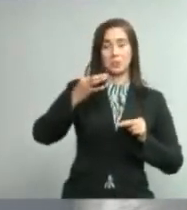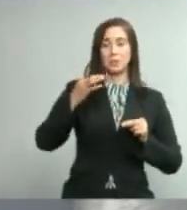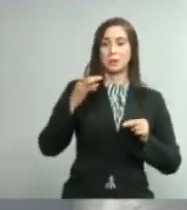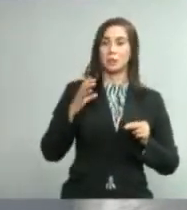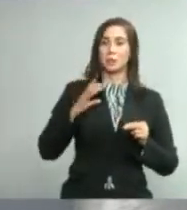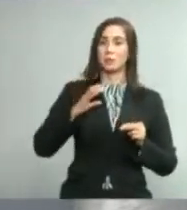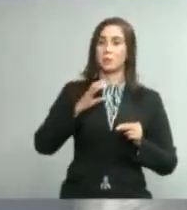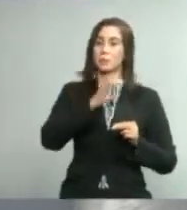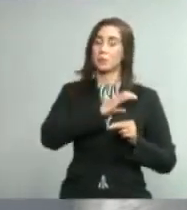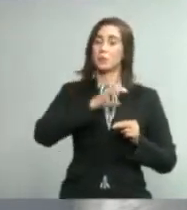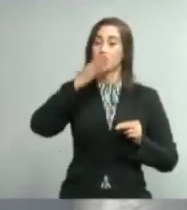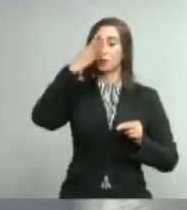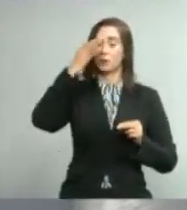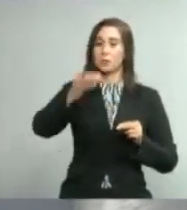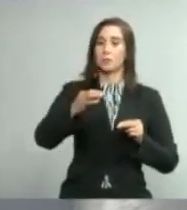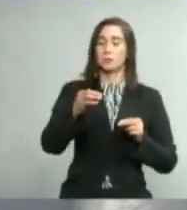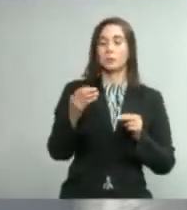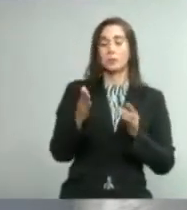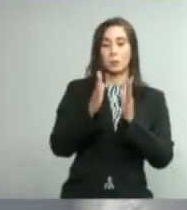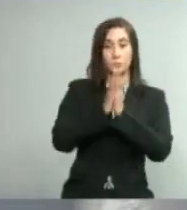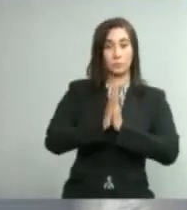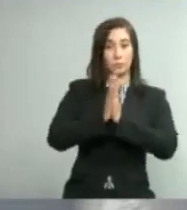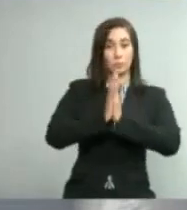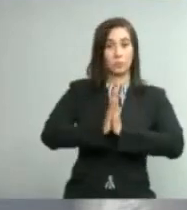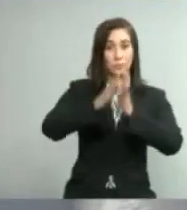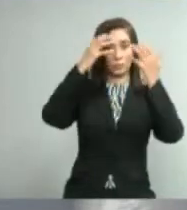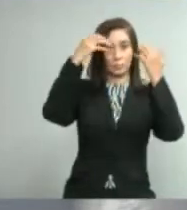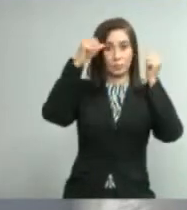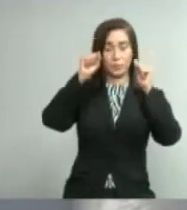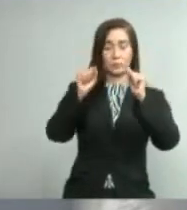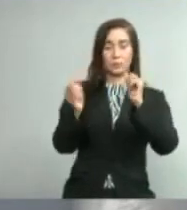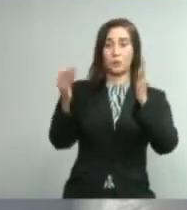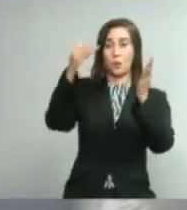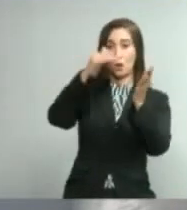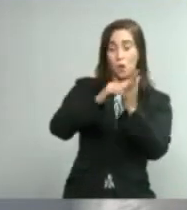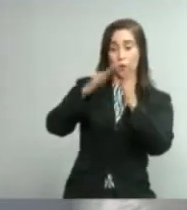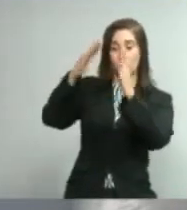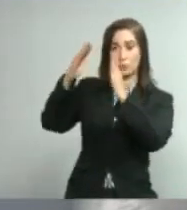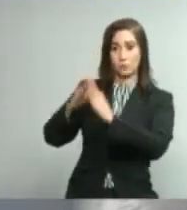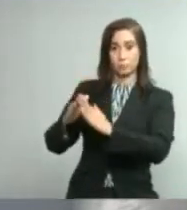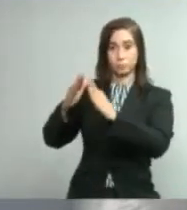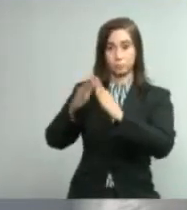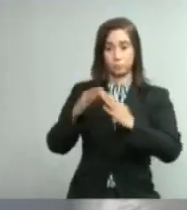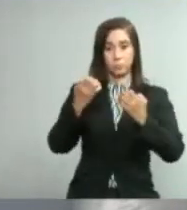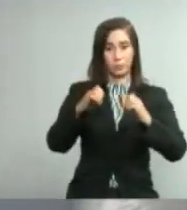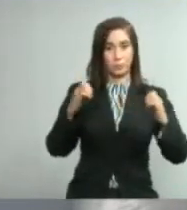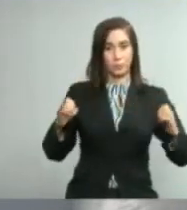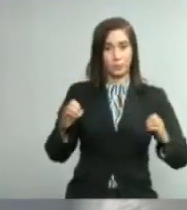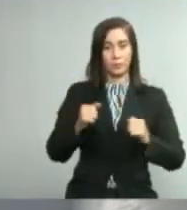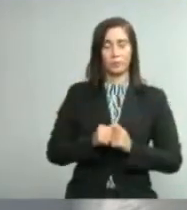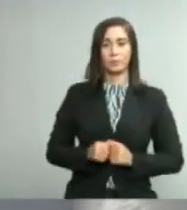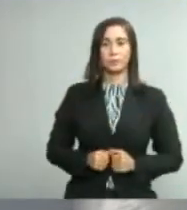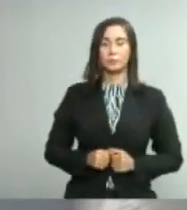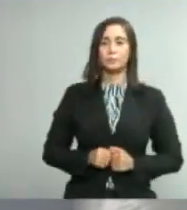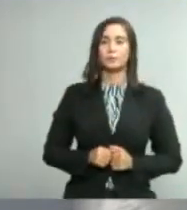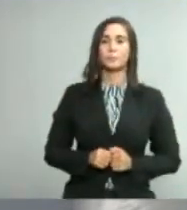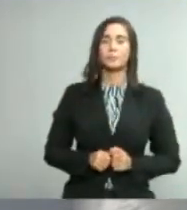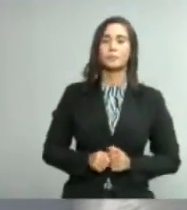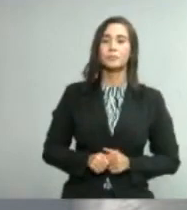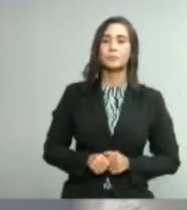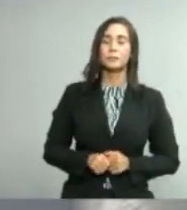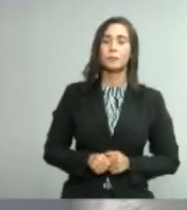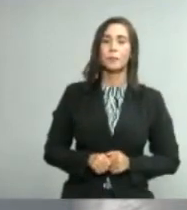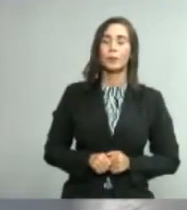periodo de emergencia como se ha solicitado ya por parte del presidente de la república ministro